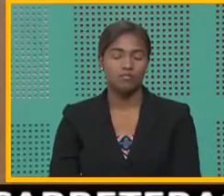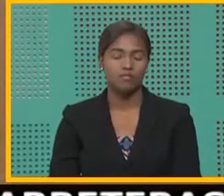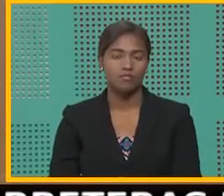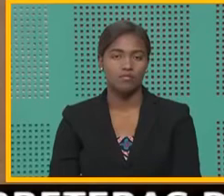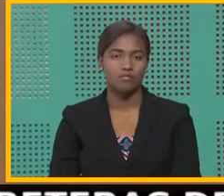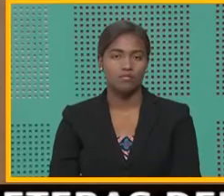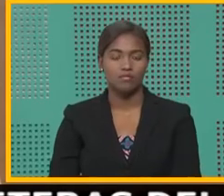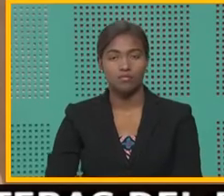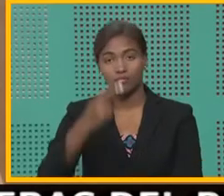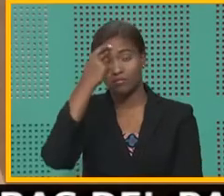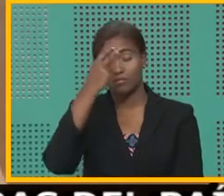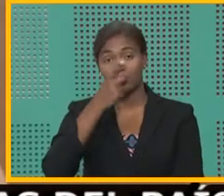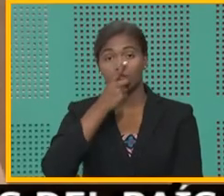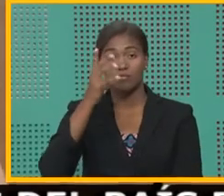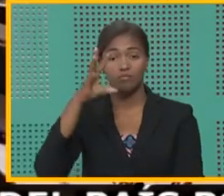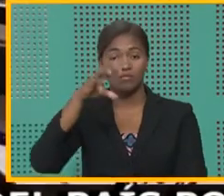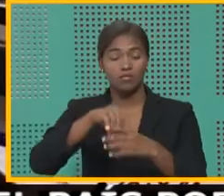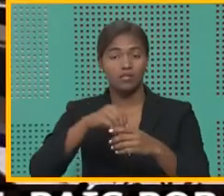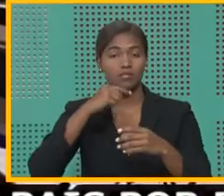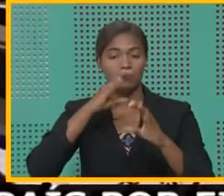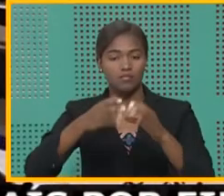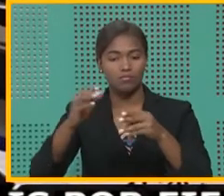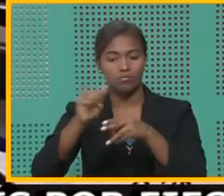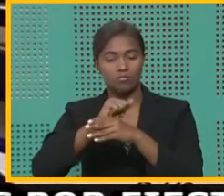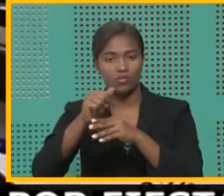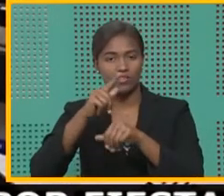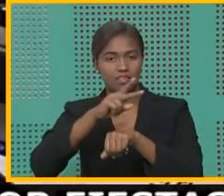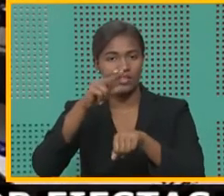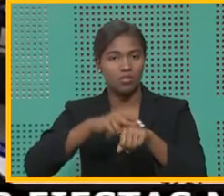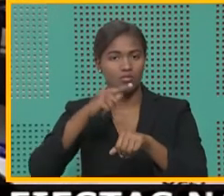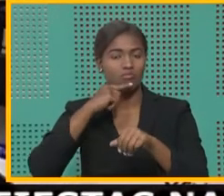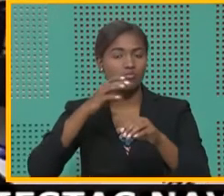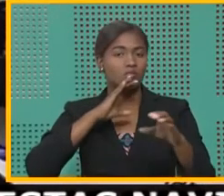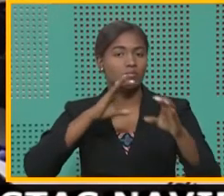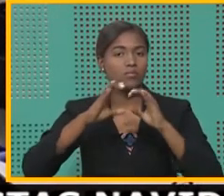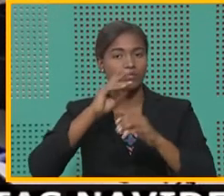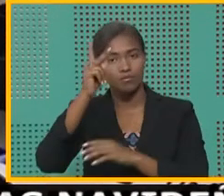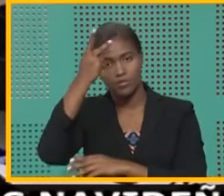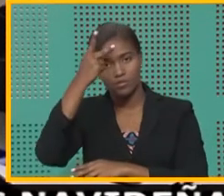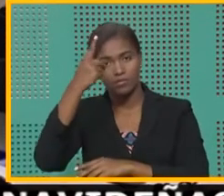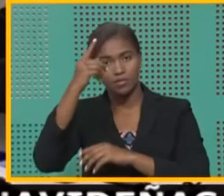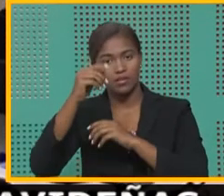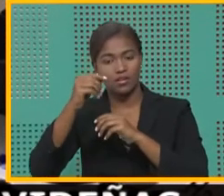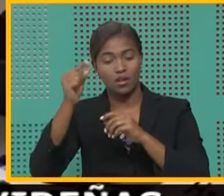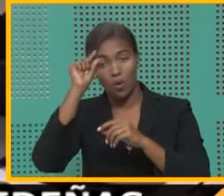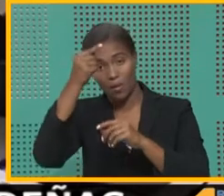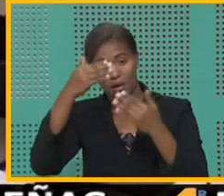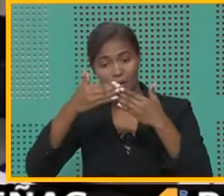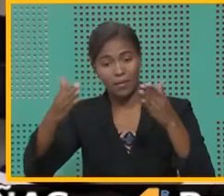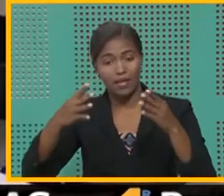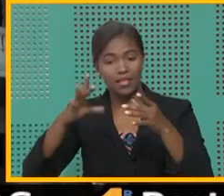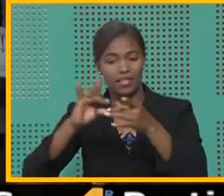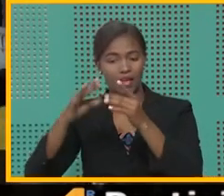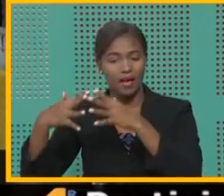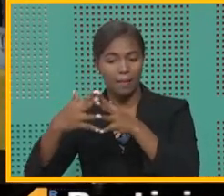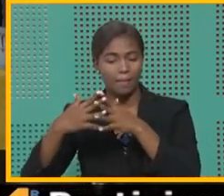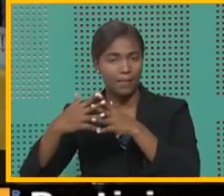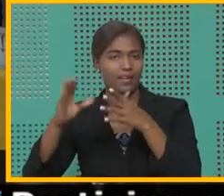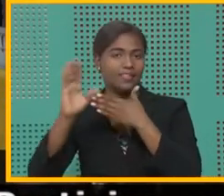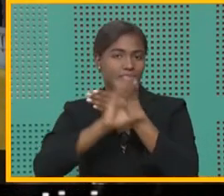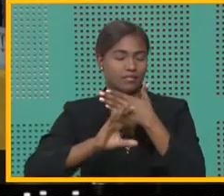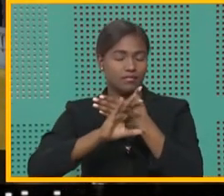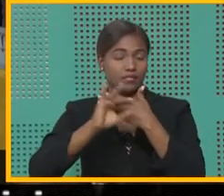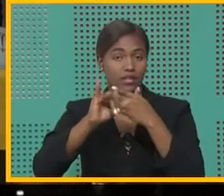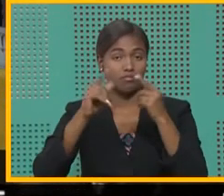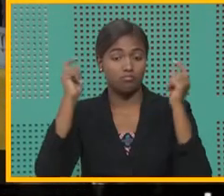La República Dominicana participó en el Seminario Regional sobre la Comunicación Pública para el Gobierno Abierto en América Latina y el Caribe. El